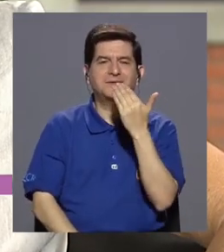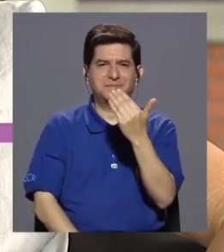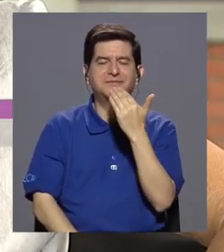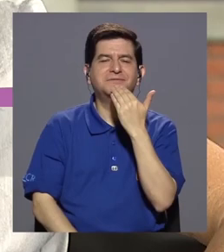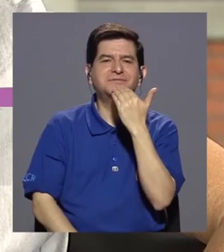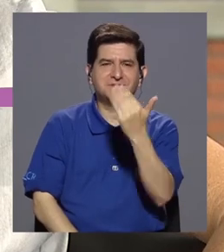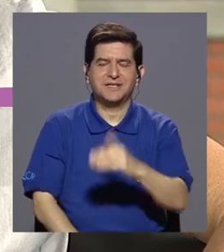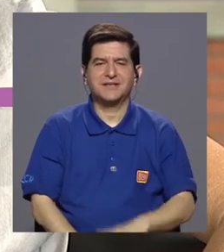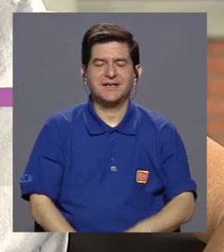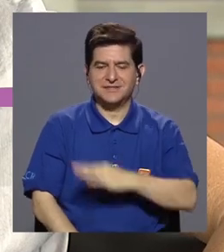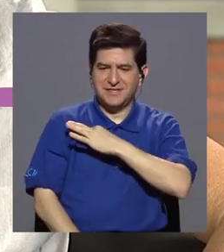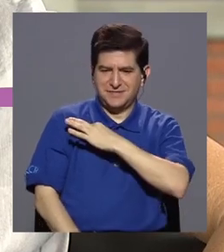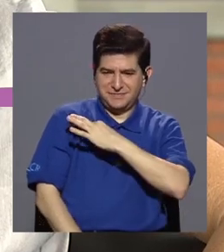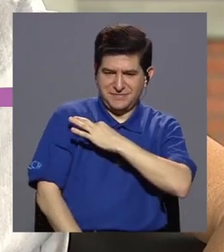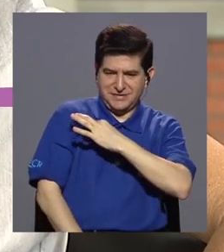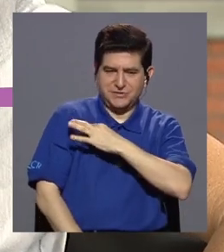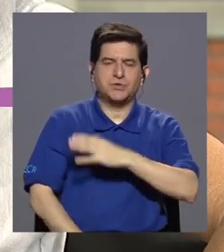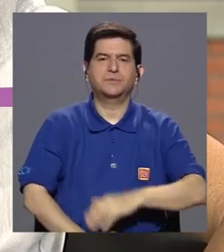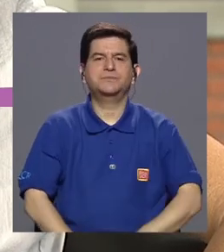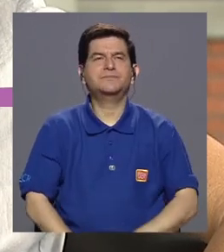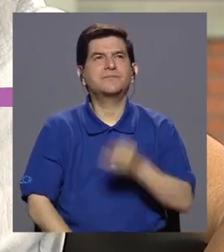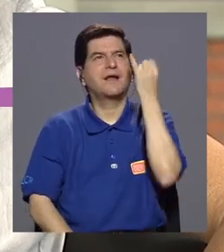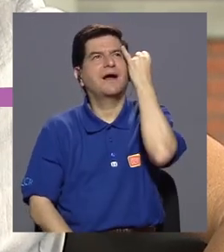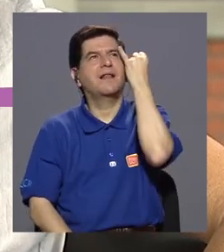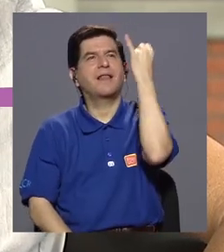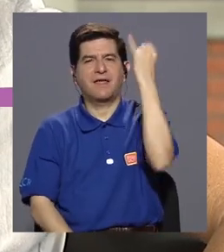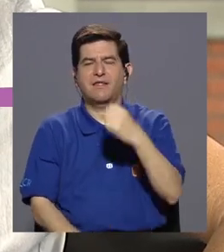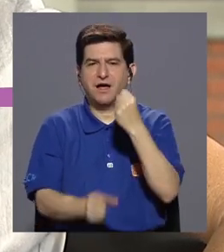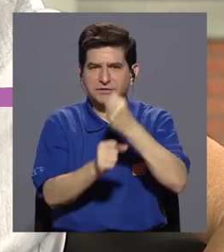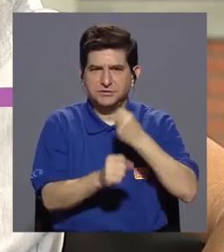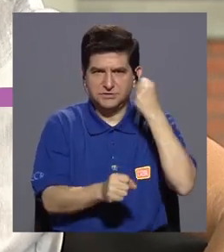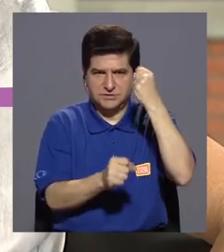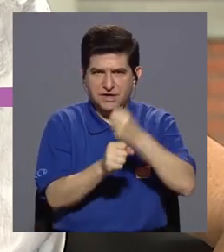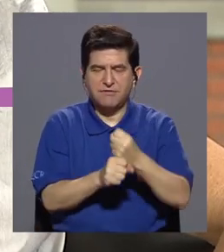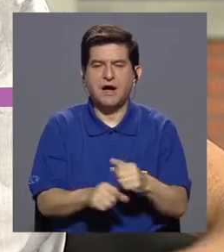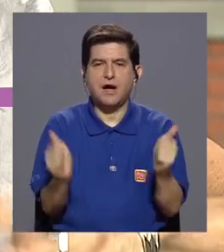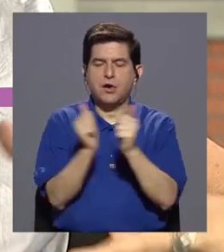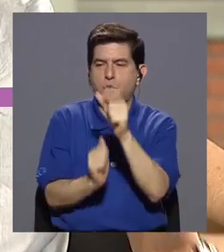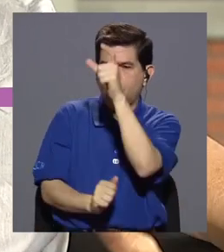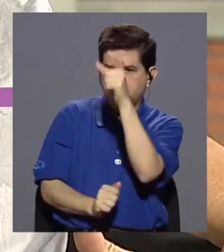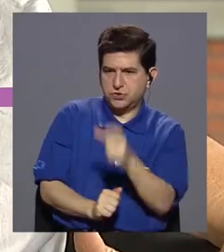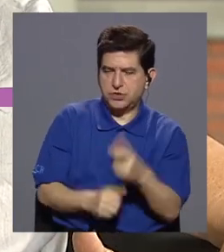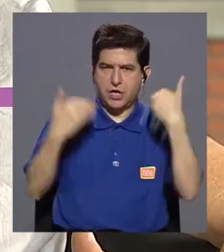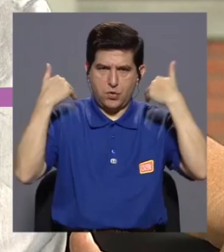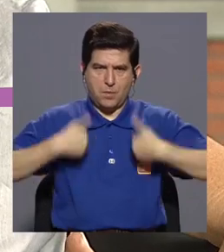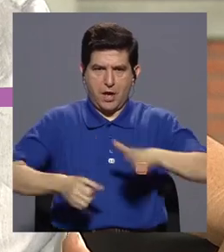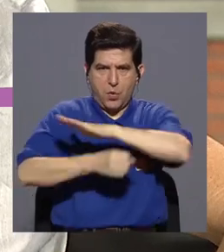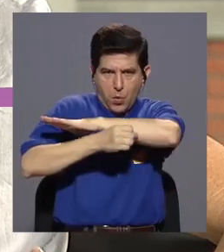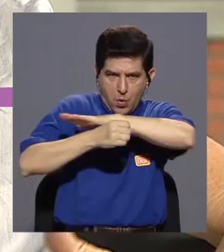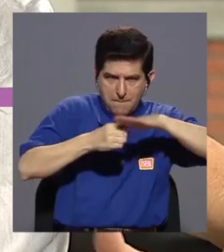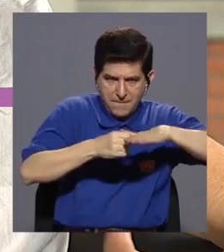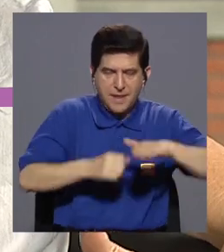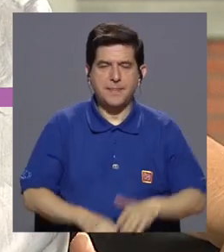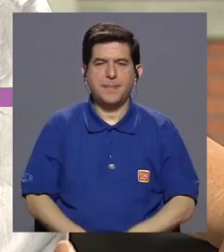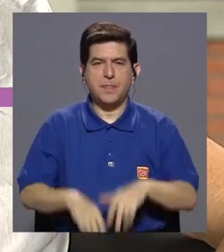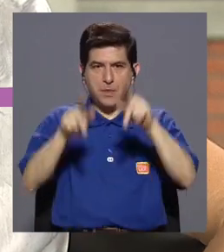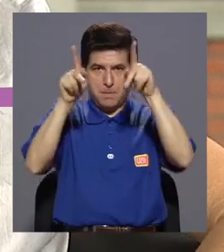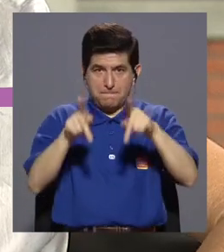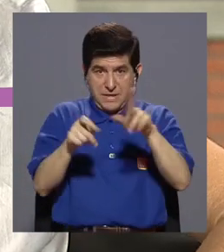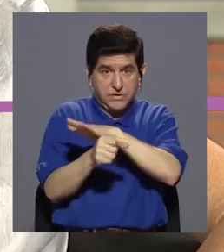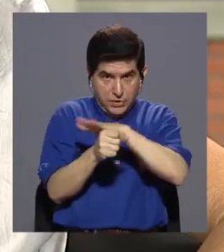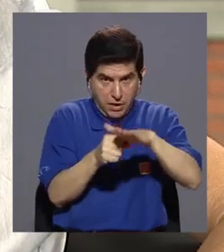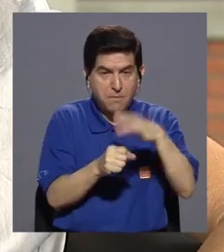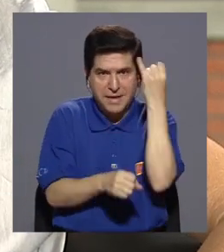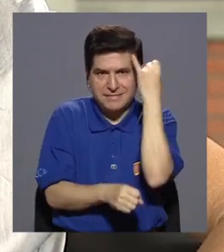gracias por la invitación. La idea es trabajar con el ser humano como totalidad, con las personas como